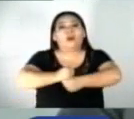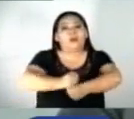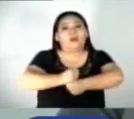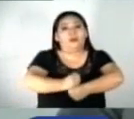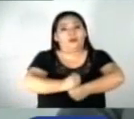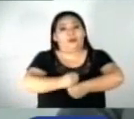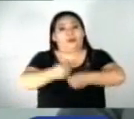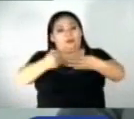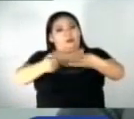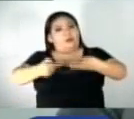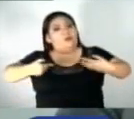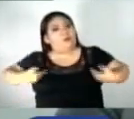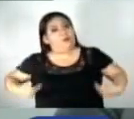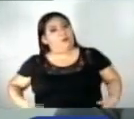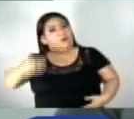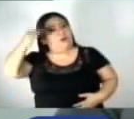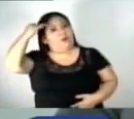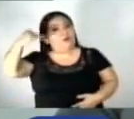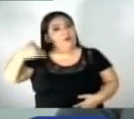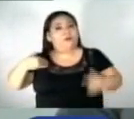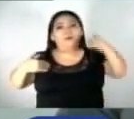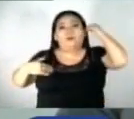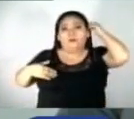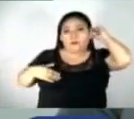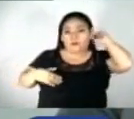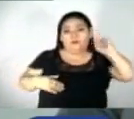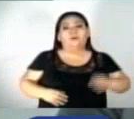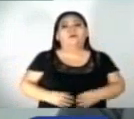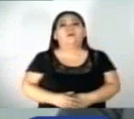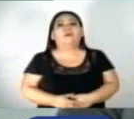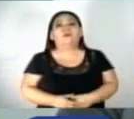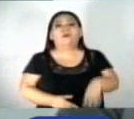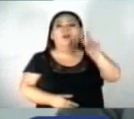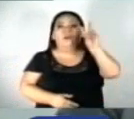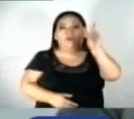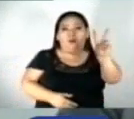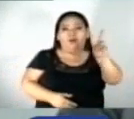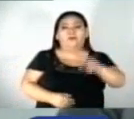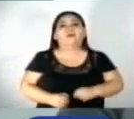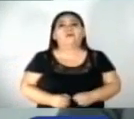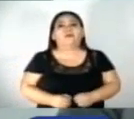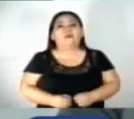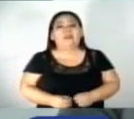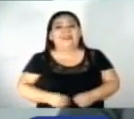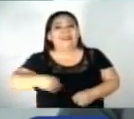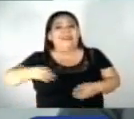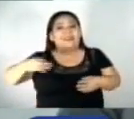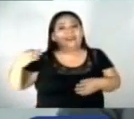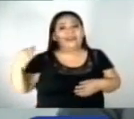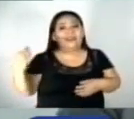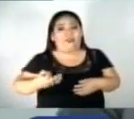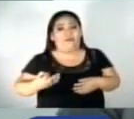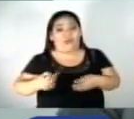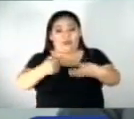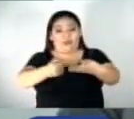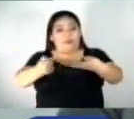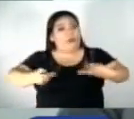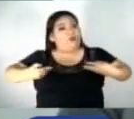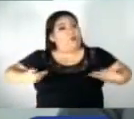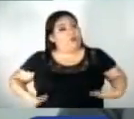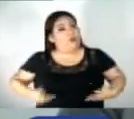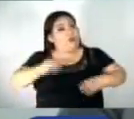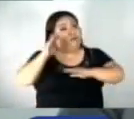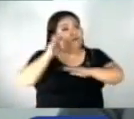derechos humanos de las y los salvadoreños. Dos, que se respeten los derechos humanos